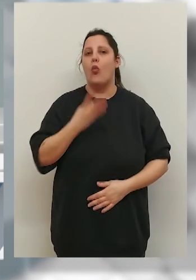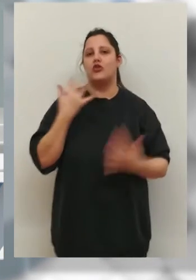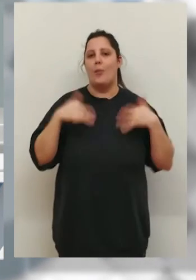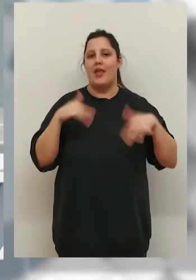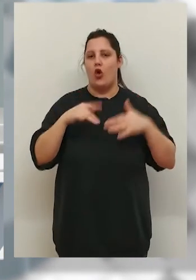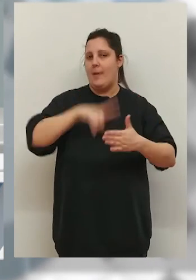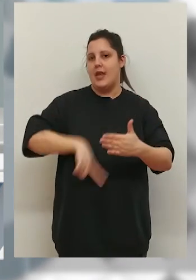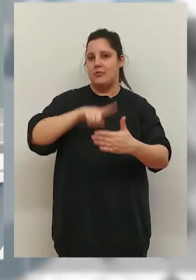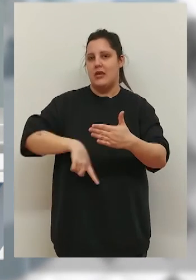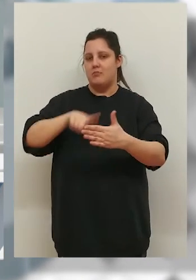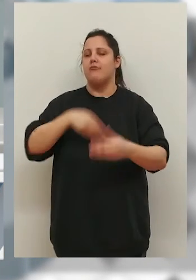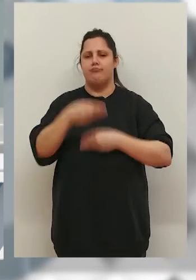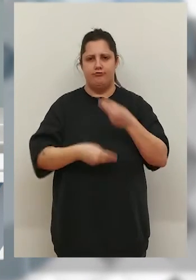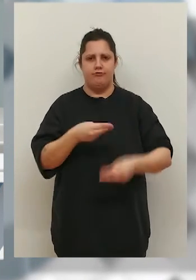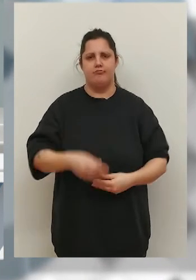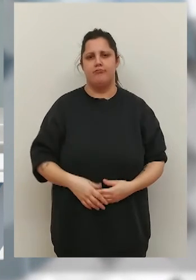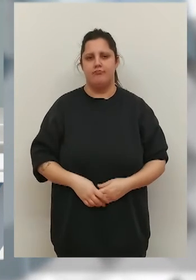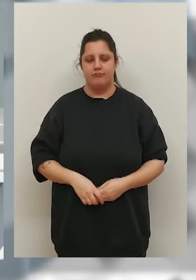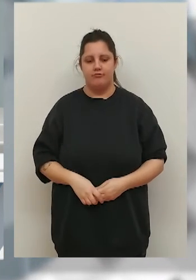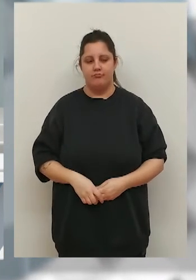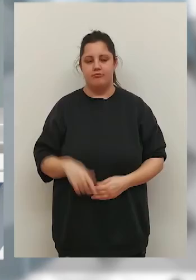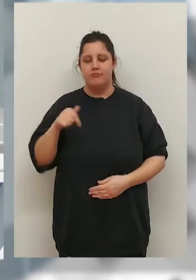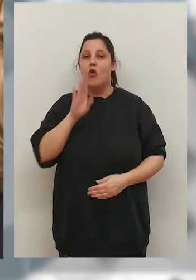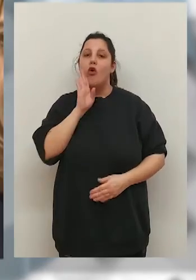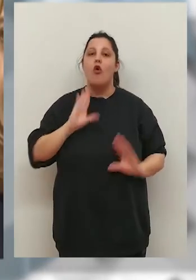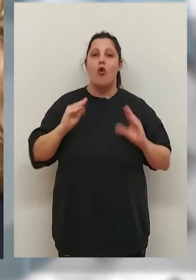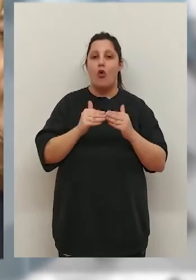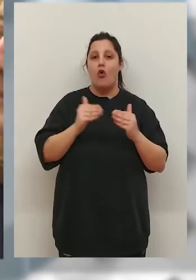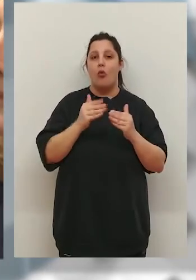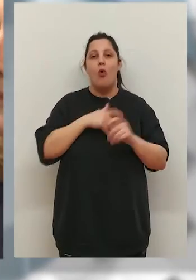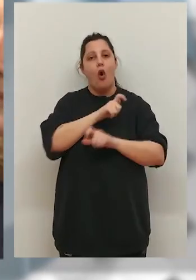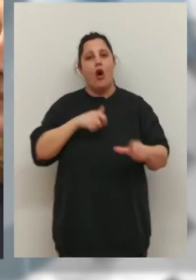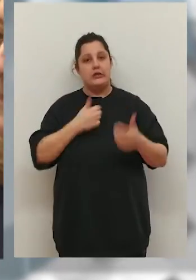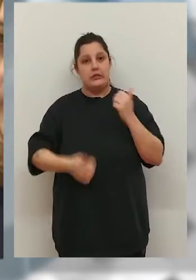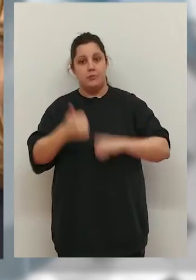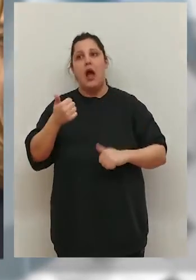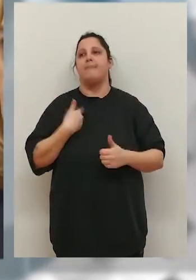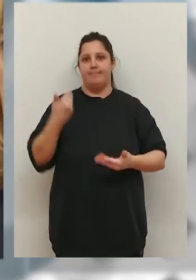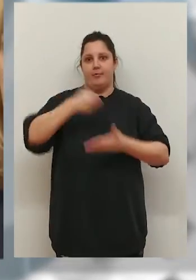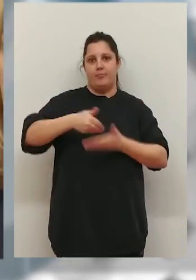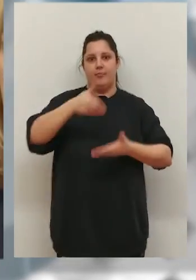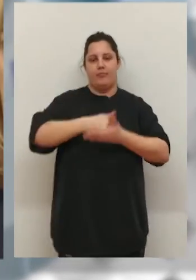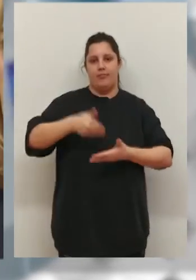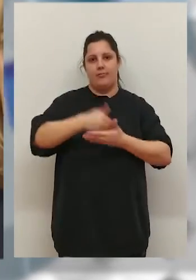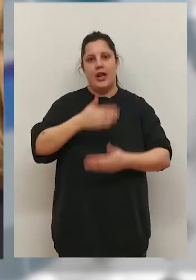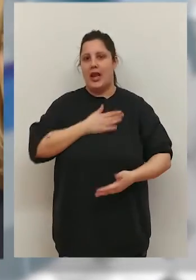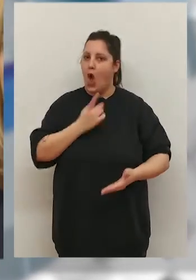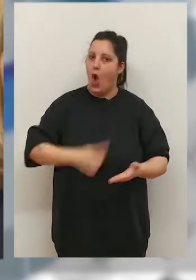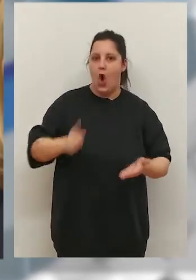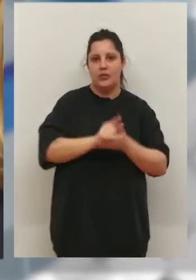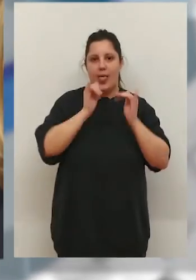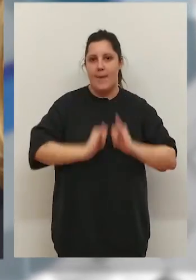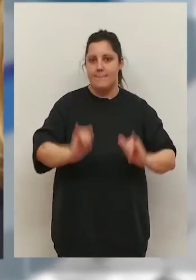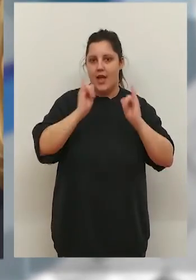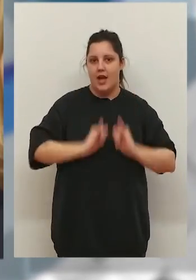partir de ahora el cuarto miércoles de cada mes. Este grupo y mucha más gente llevaba tiempo solicitando